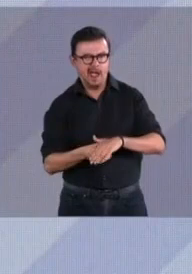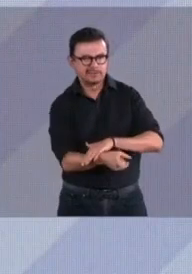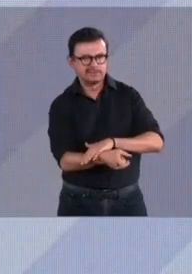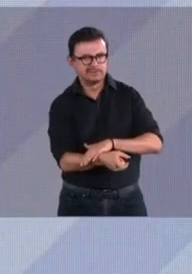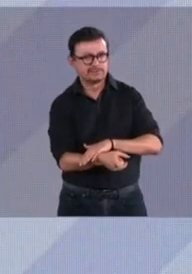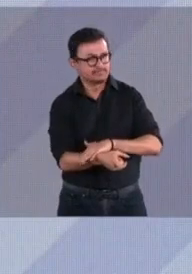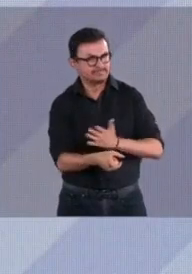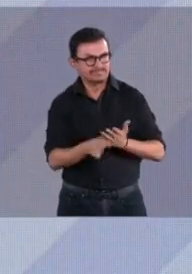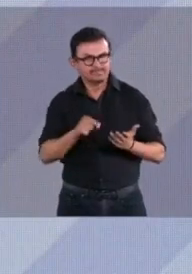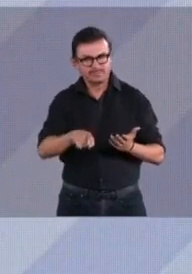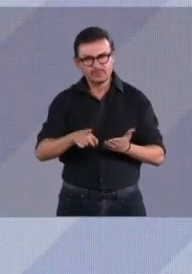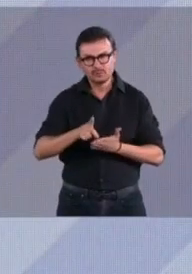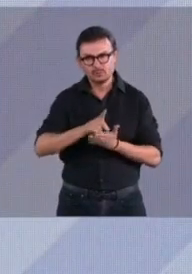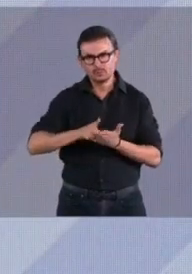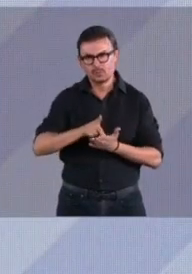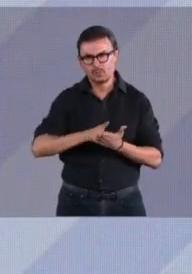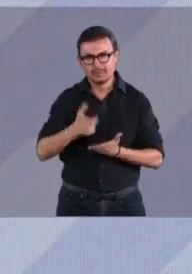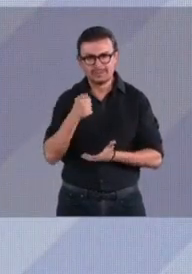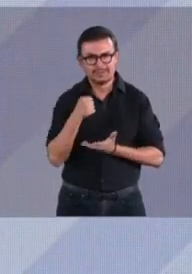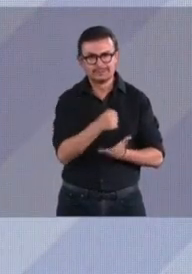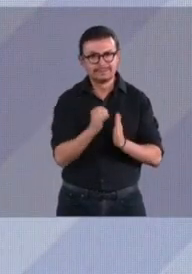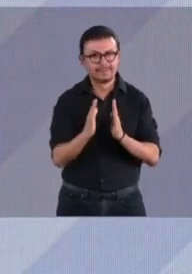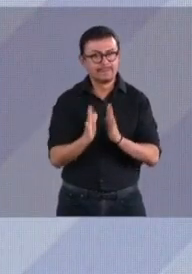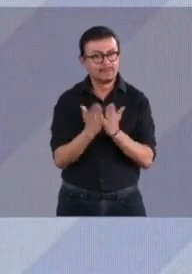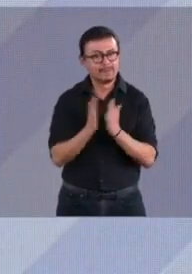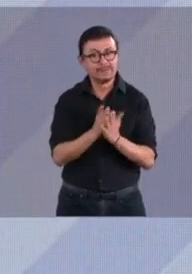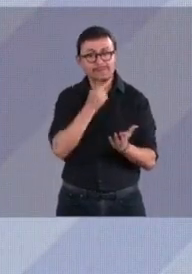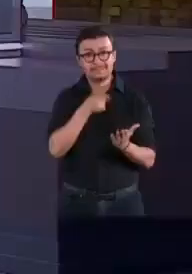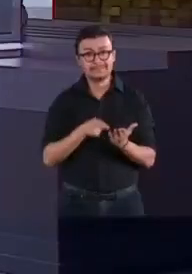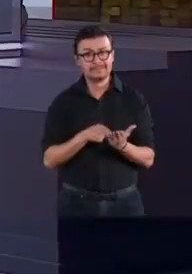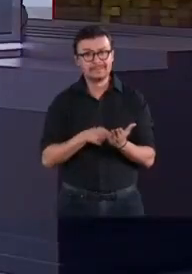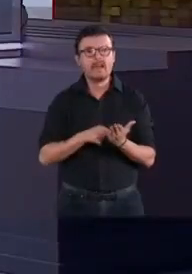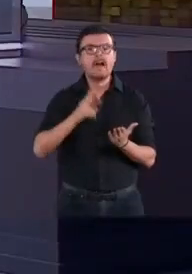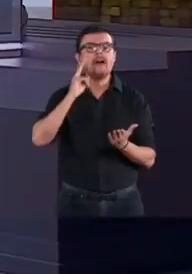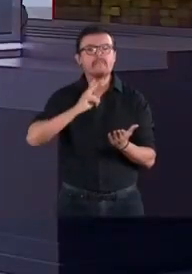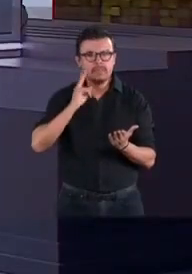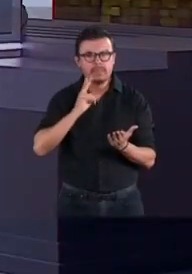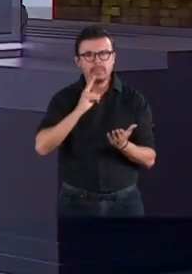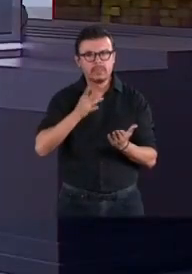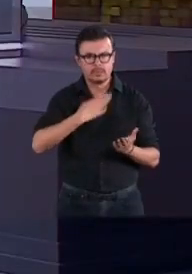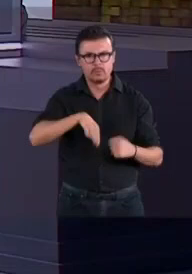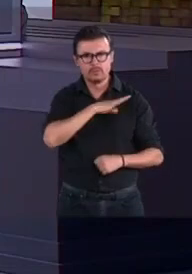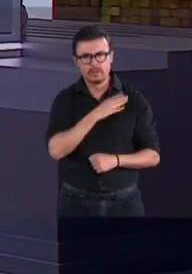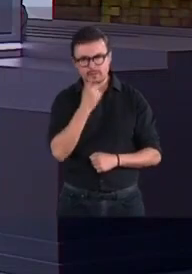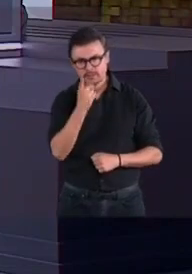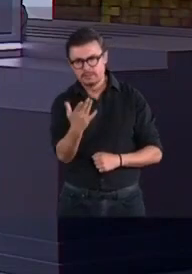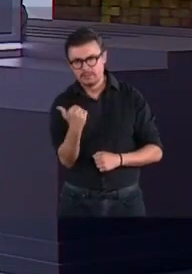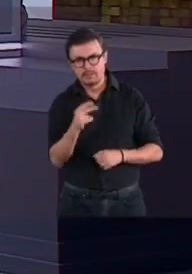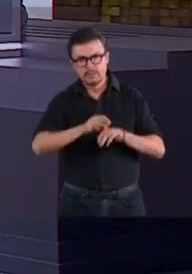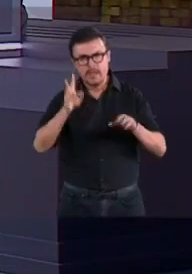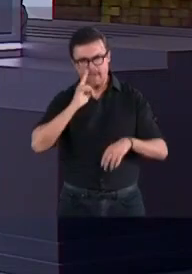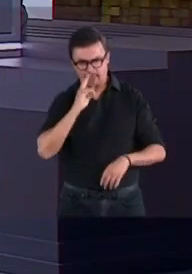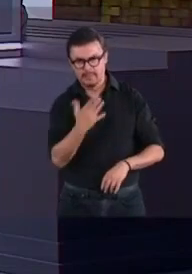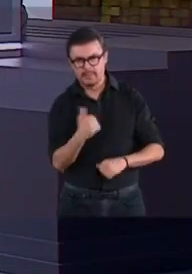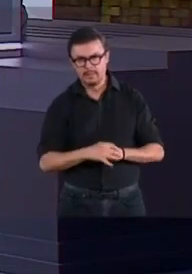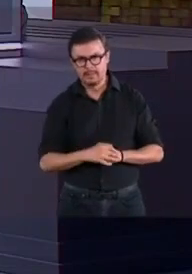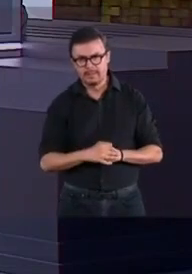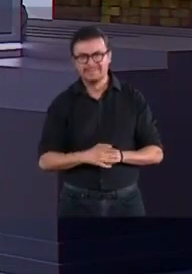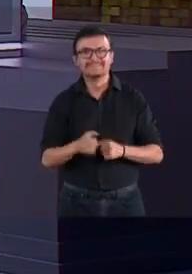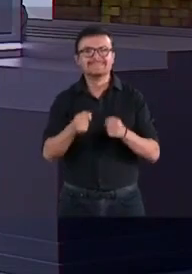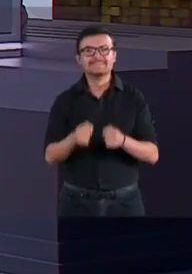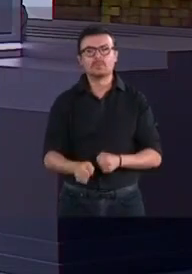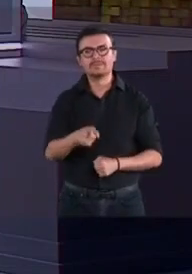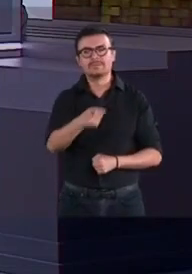droga. Eso lo dice el libro. Ella tendría que aclararlo. Y como va a decir que presente la denuncia, pues ya la